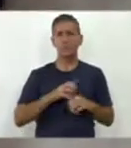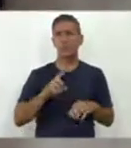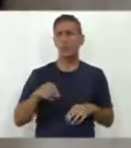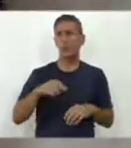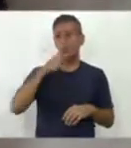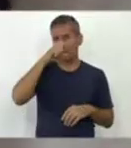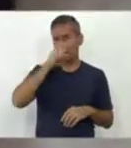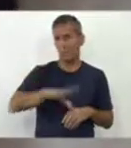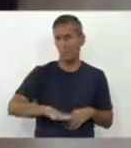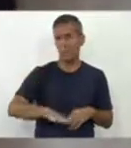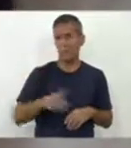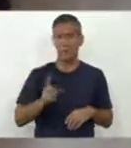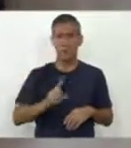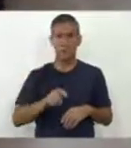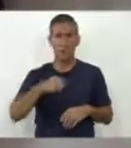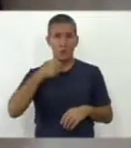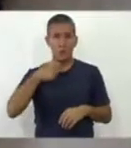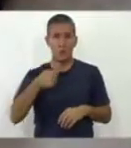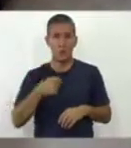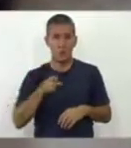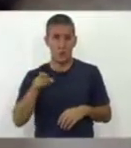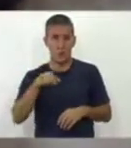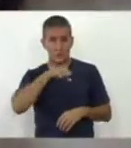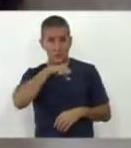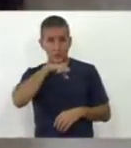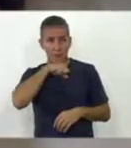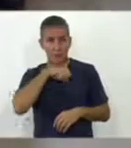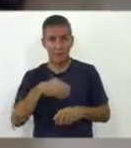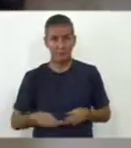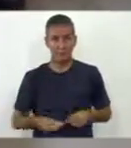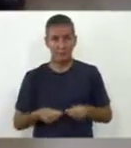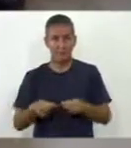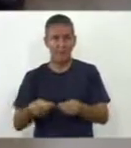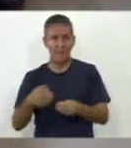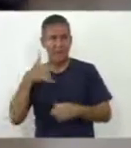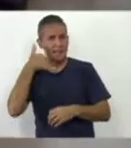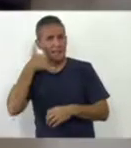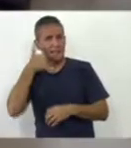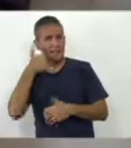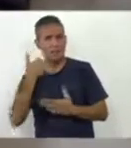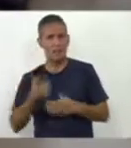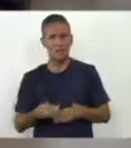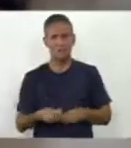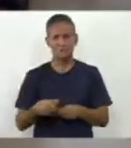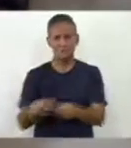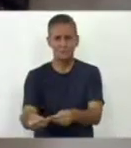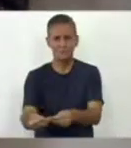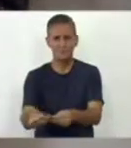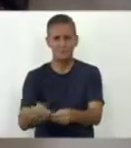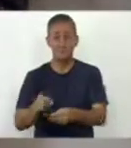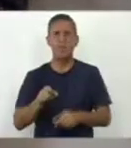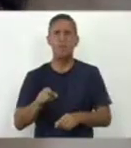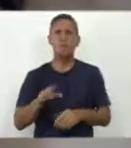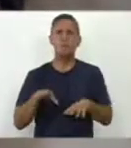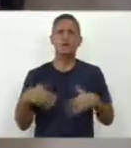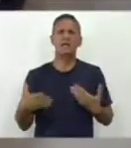ella le da el celular para que mientras está jugando con el celular, pues abra la boca y dar el alimento.